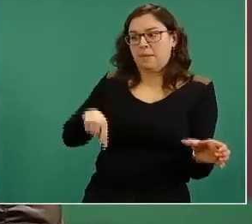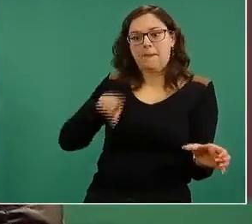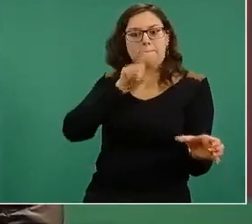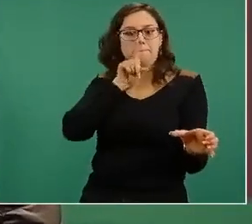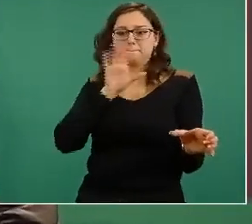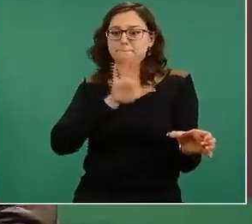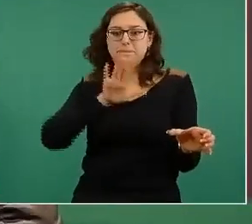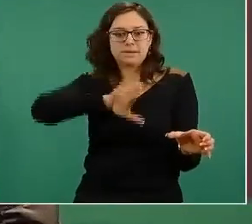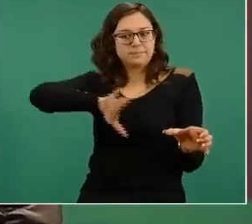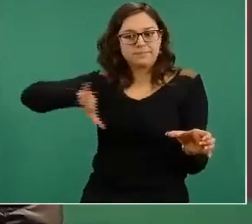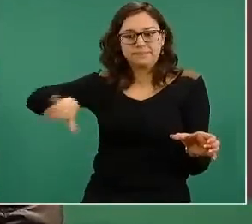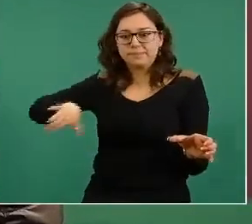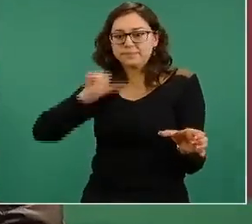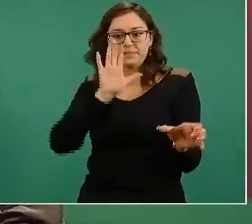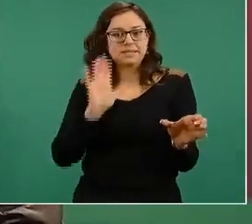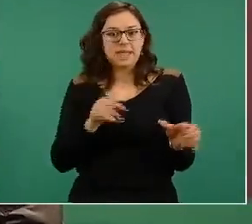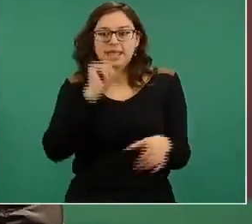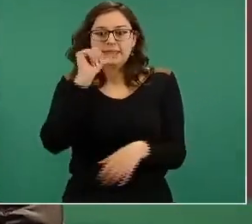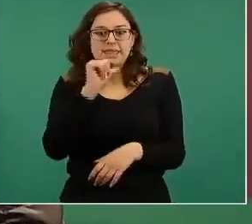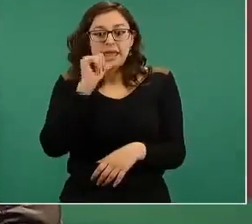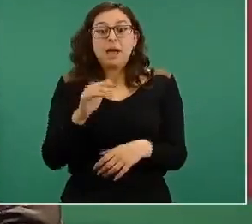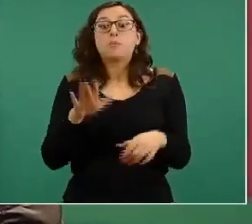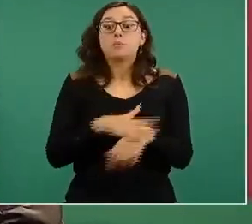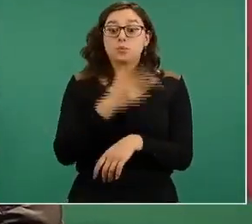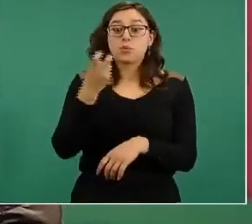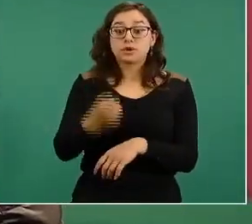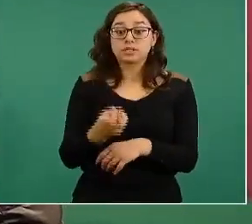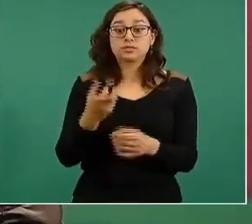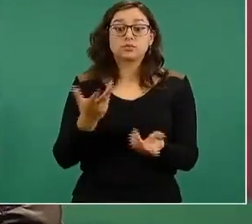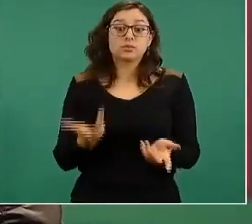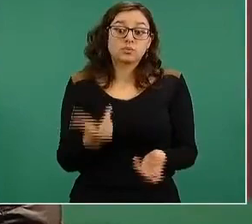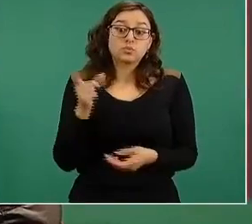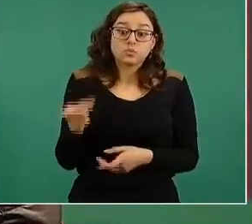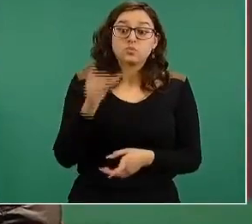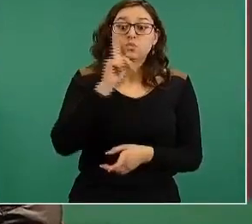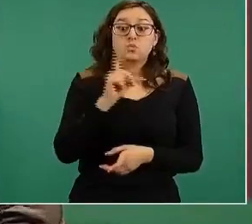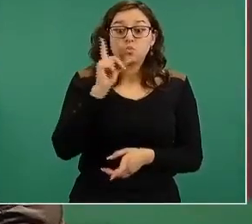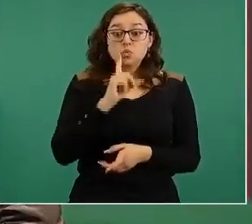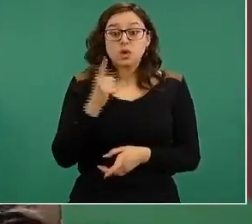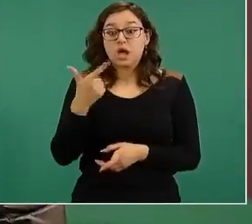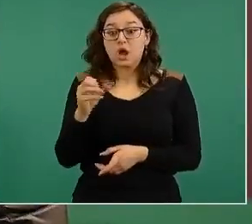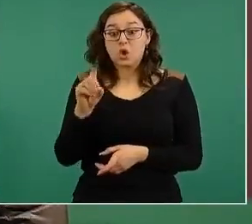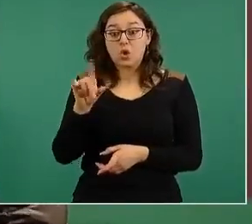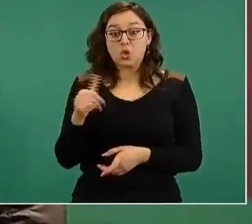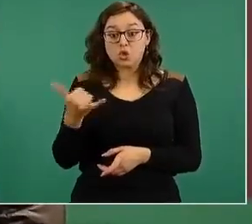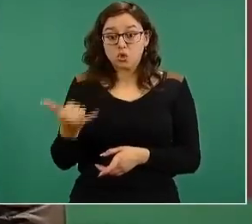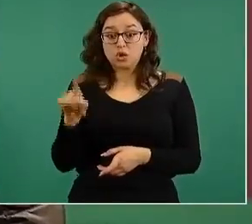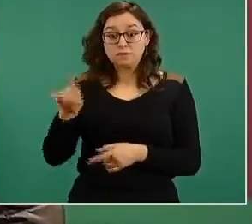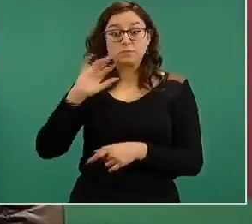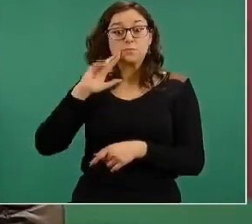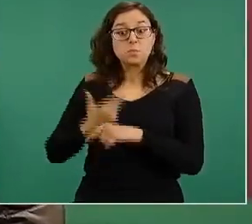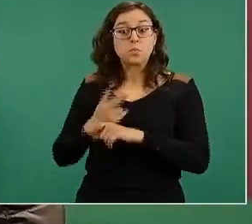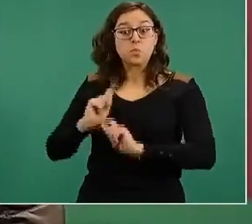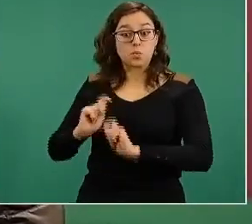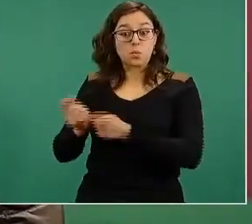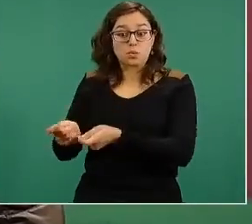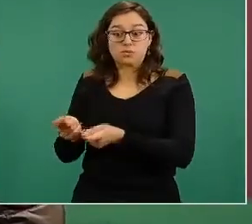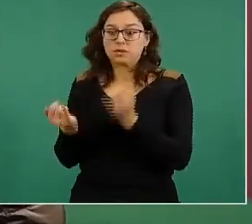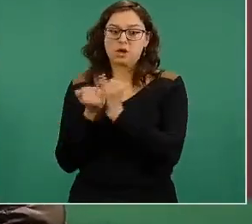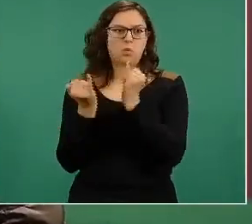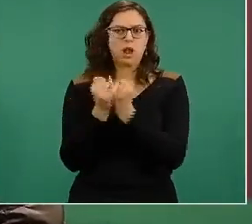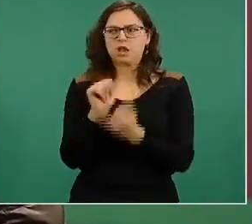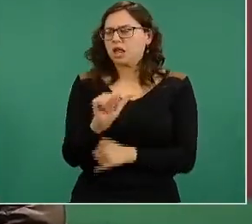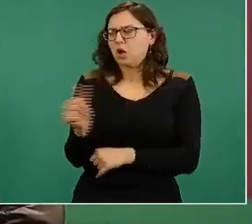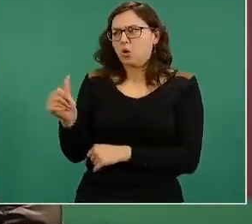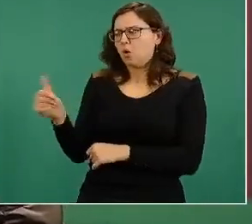la doctora Godoy, Veras Godoy, tenía un encargo importante como el de cualquiera